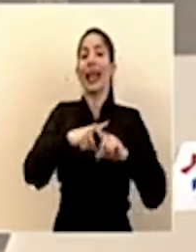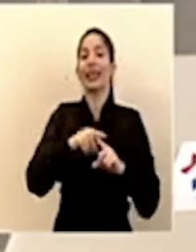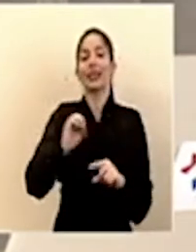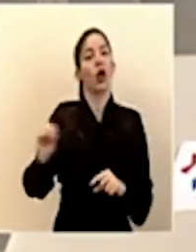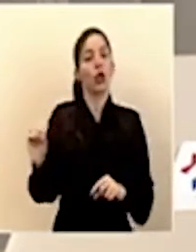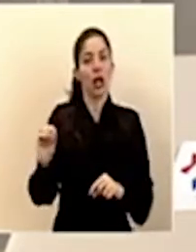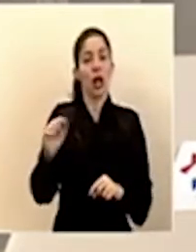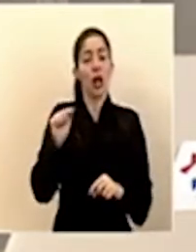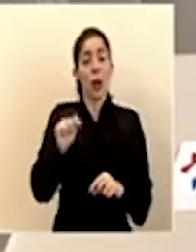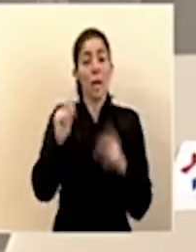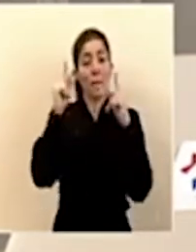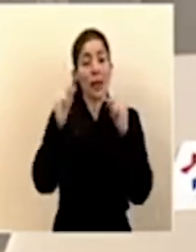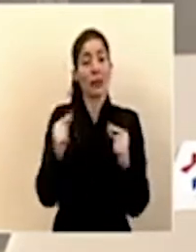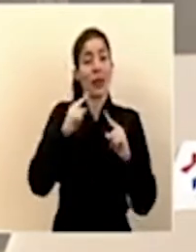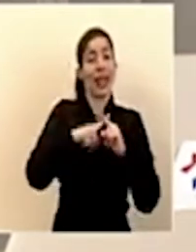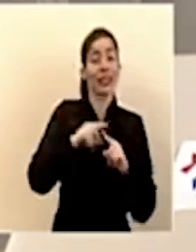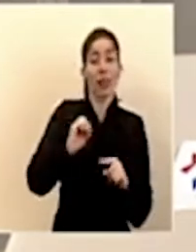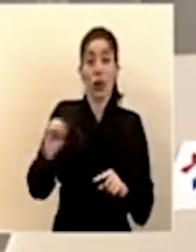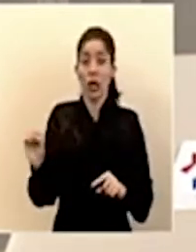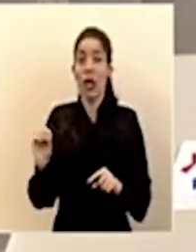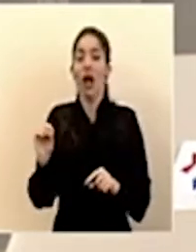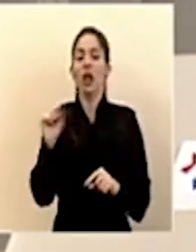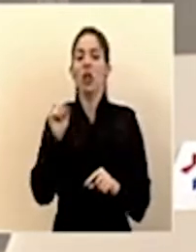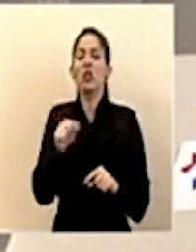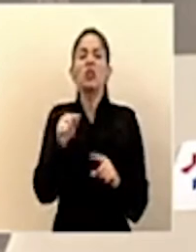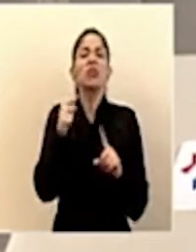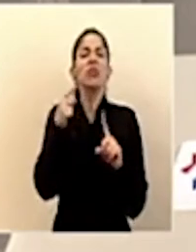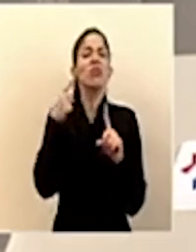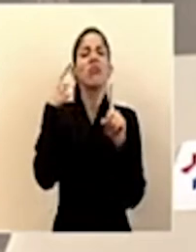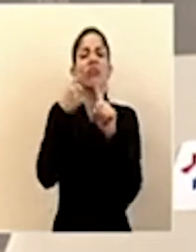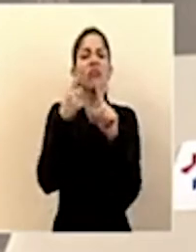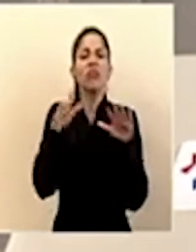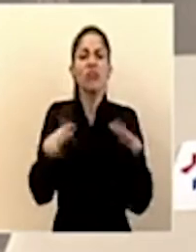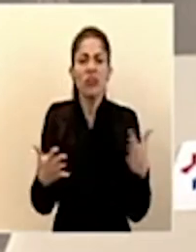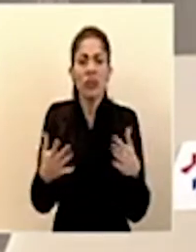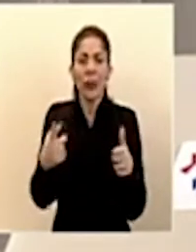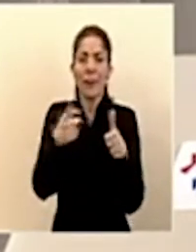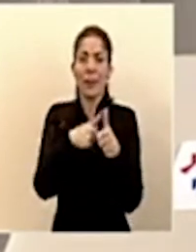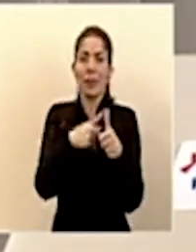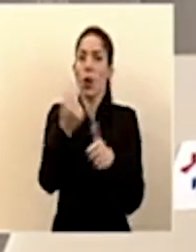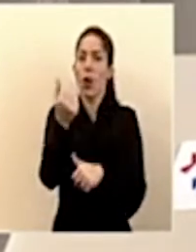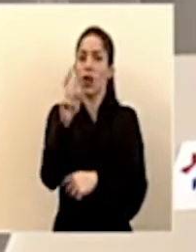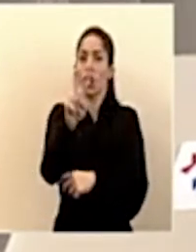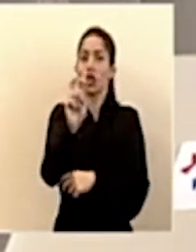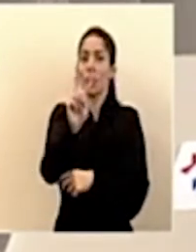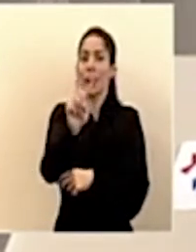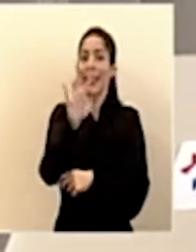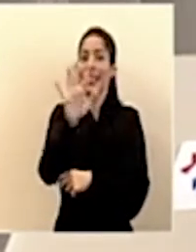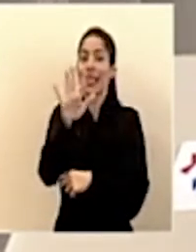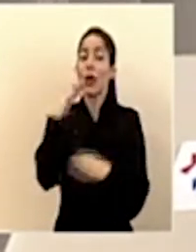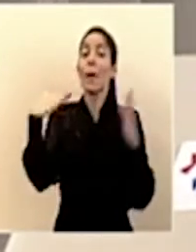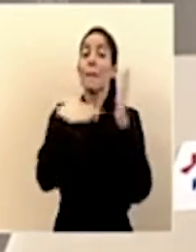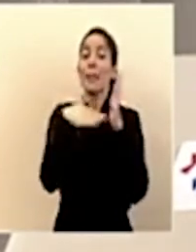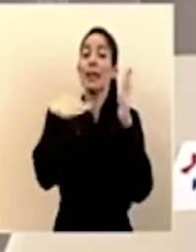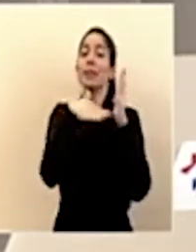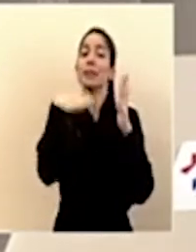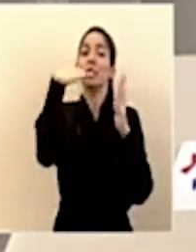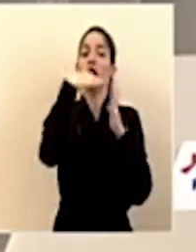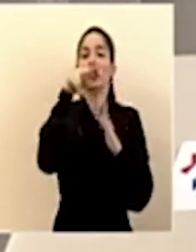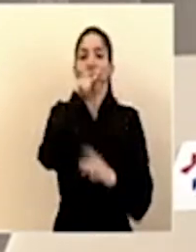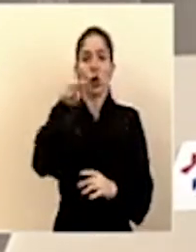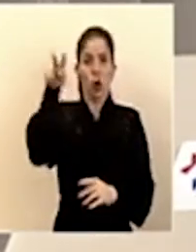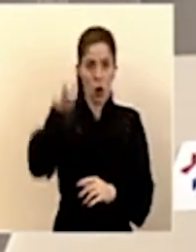Este presupuesto extraordinario será en primera instancia de 225 mil millones de colones